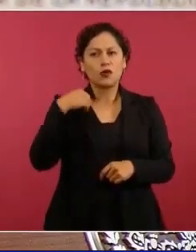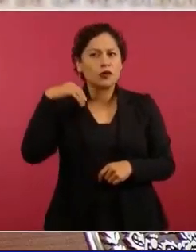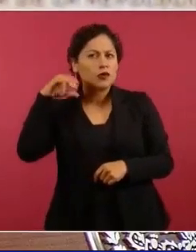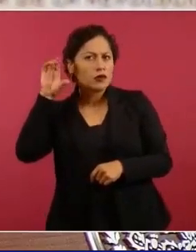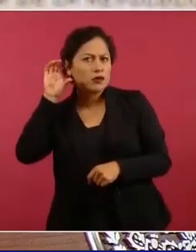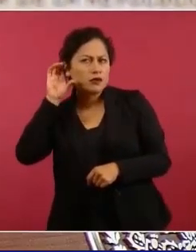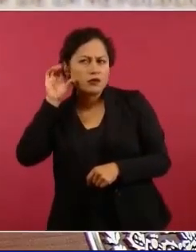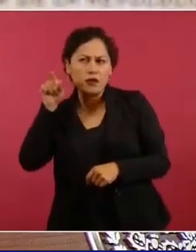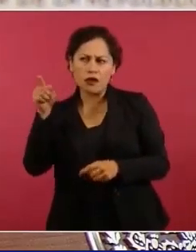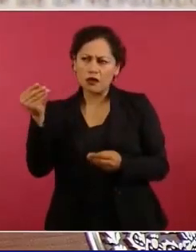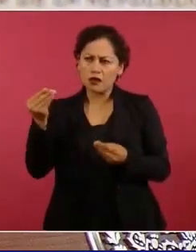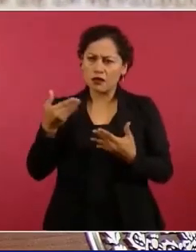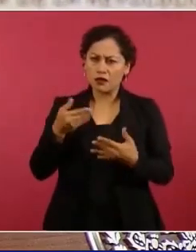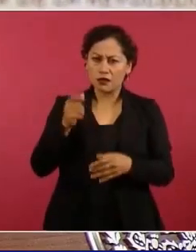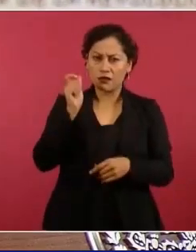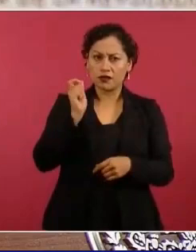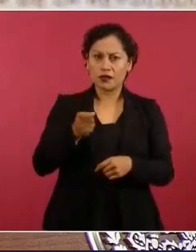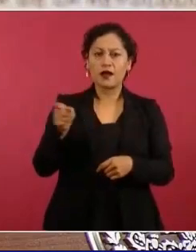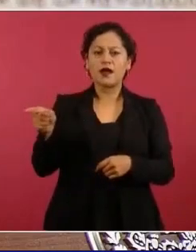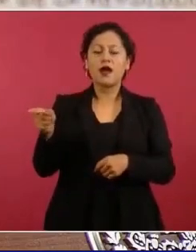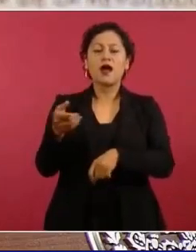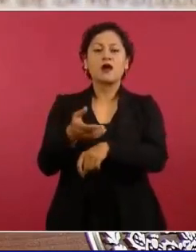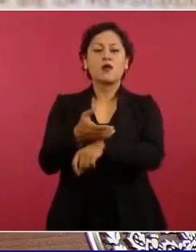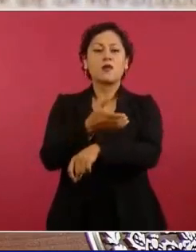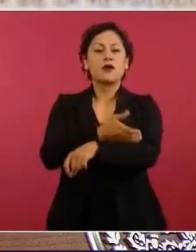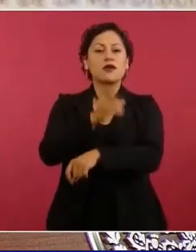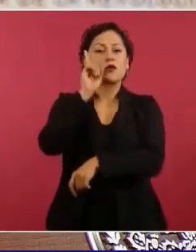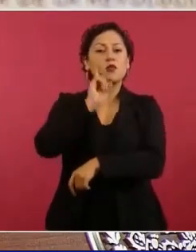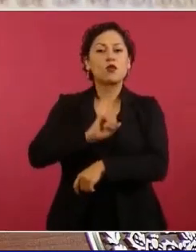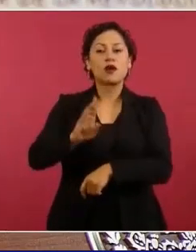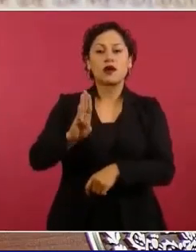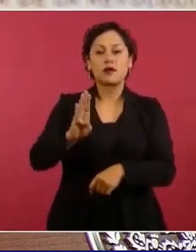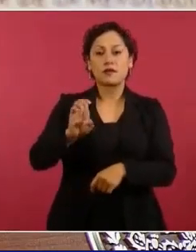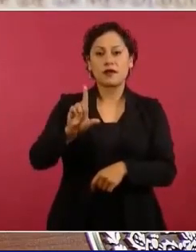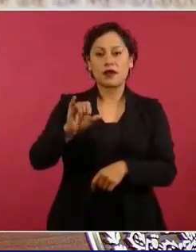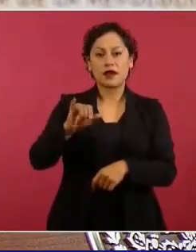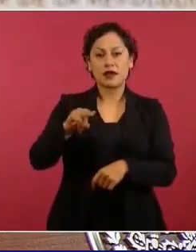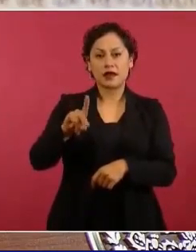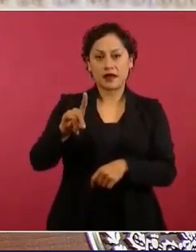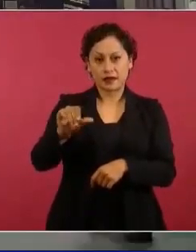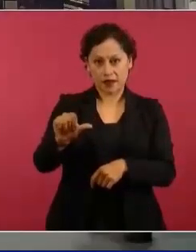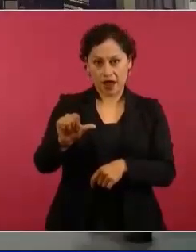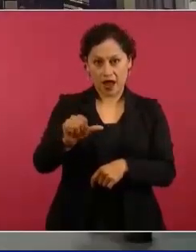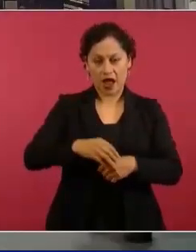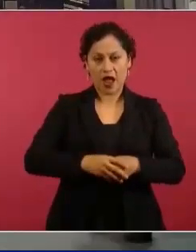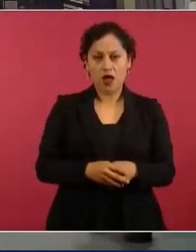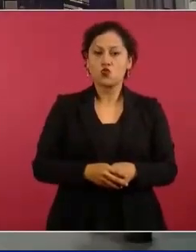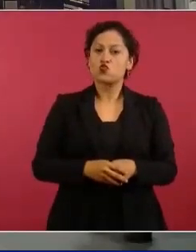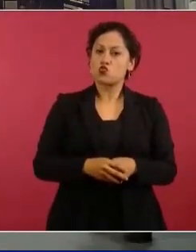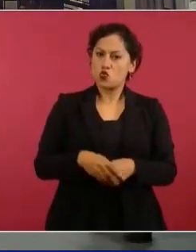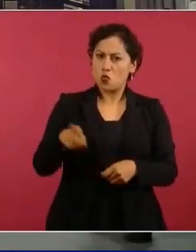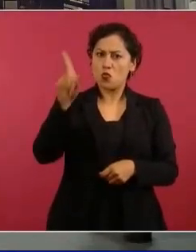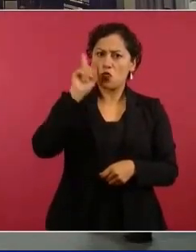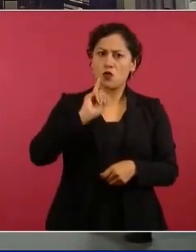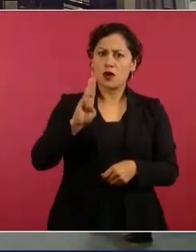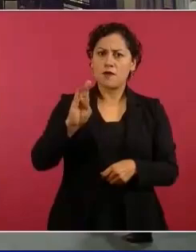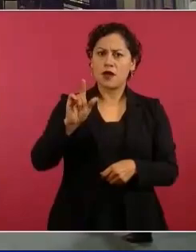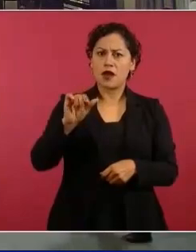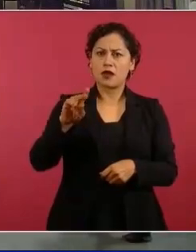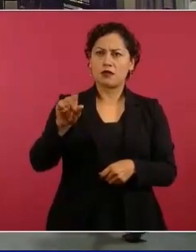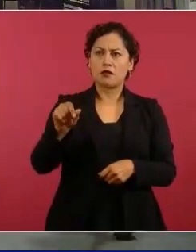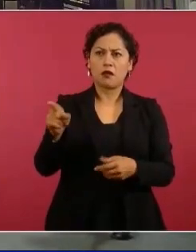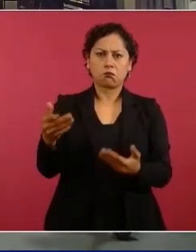Belinda y Belinda se ha portado muy bien con nosotros. ¿No están